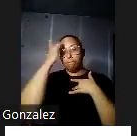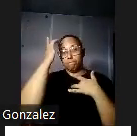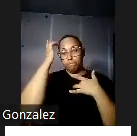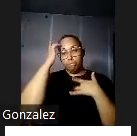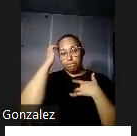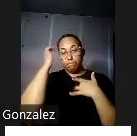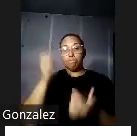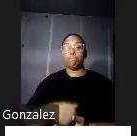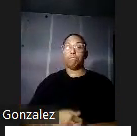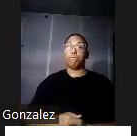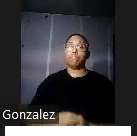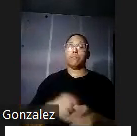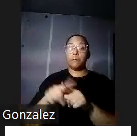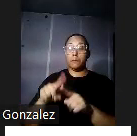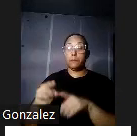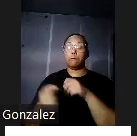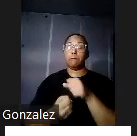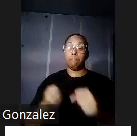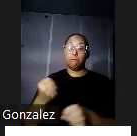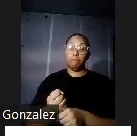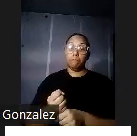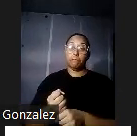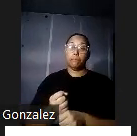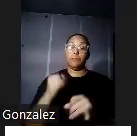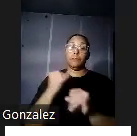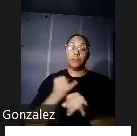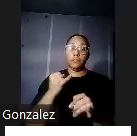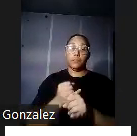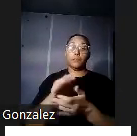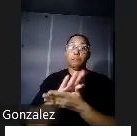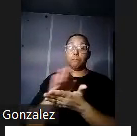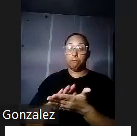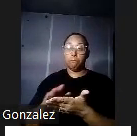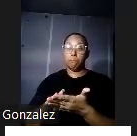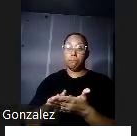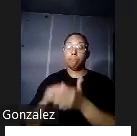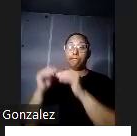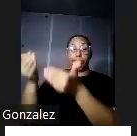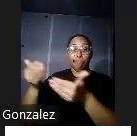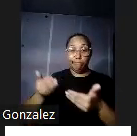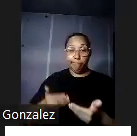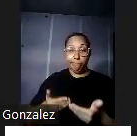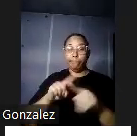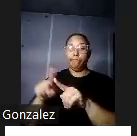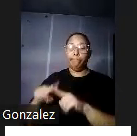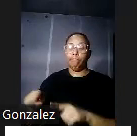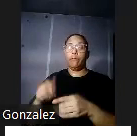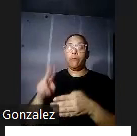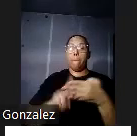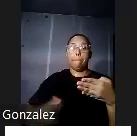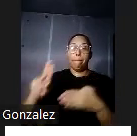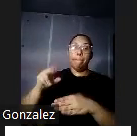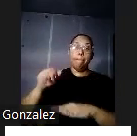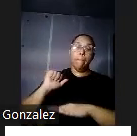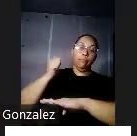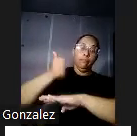años el Instituto de Medicina Tropical e Higiene invitó universidades de Norteamérica a unirse para el establecimiento de una